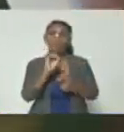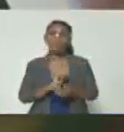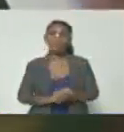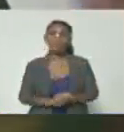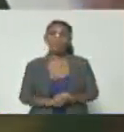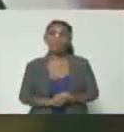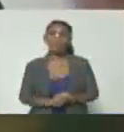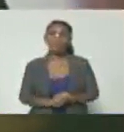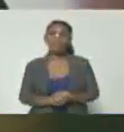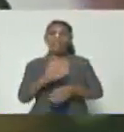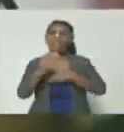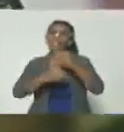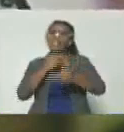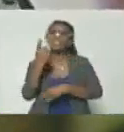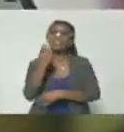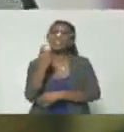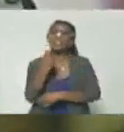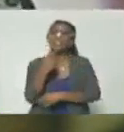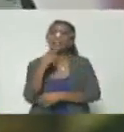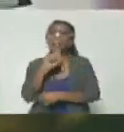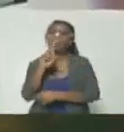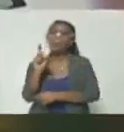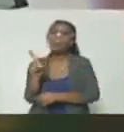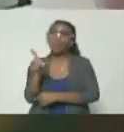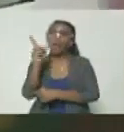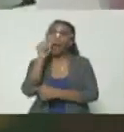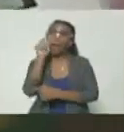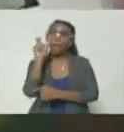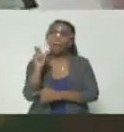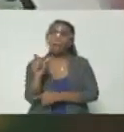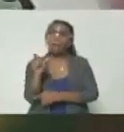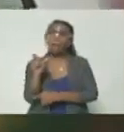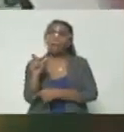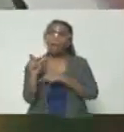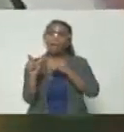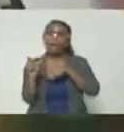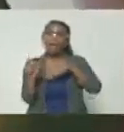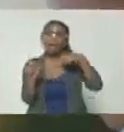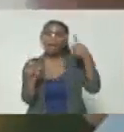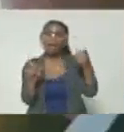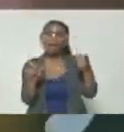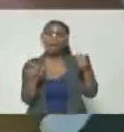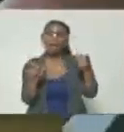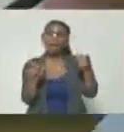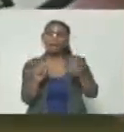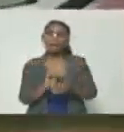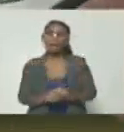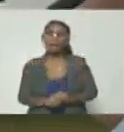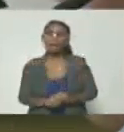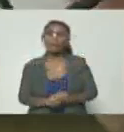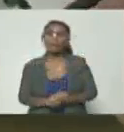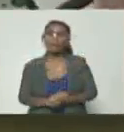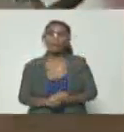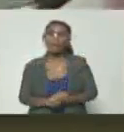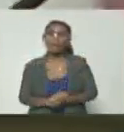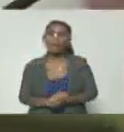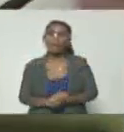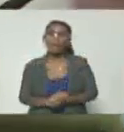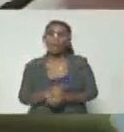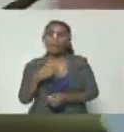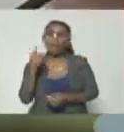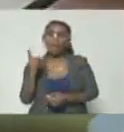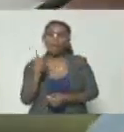¿qué hace falta? le pregunta Alfredo Jimeno a Caro y Gilbert Caro le dice